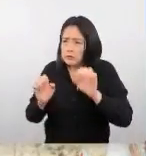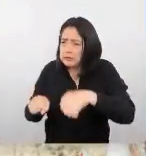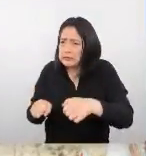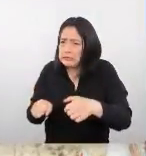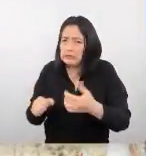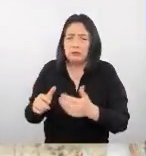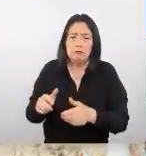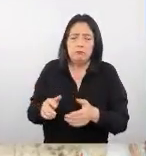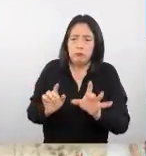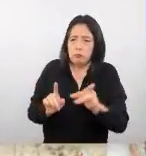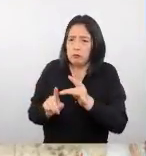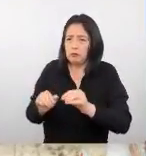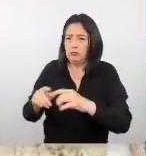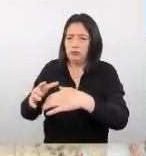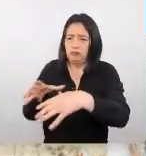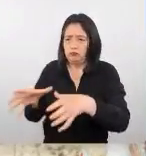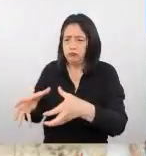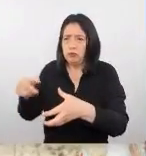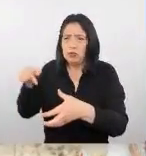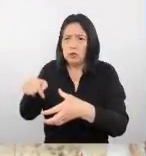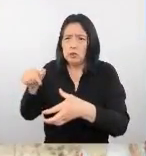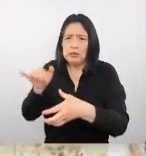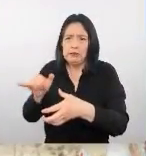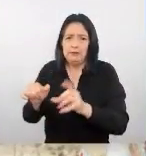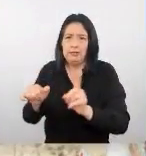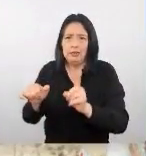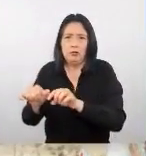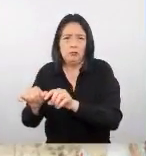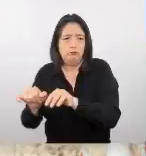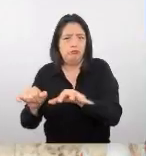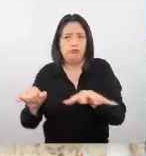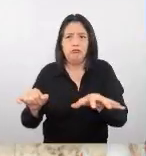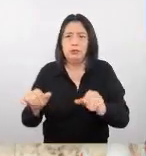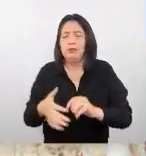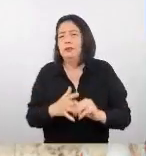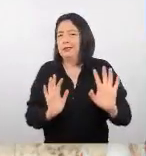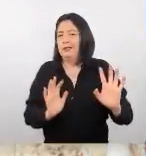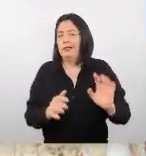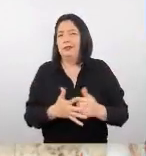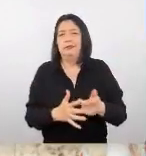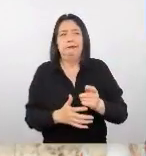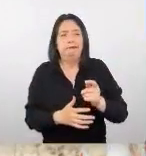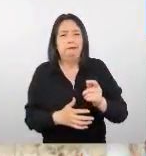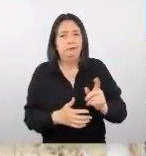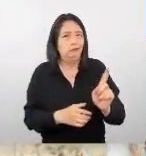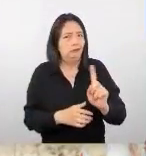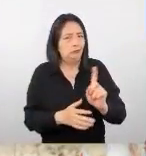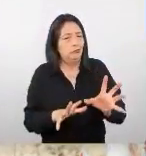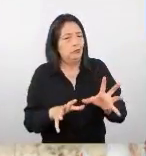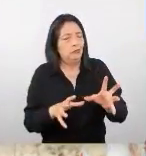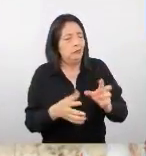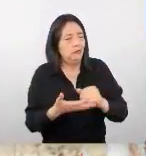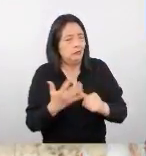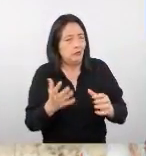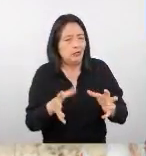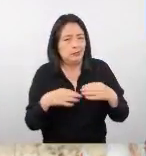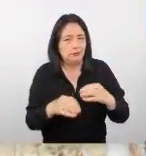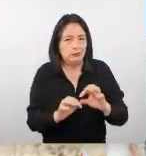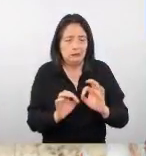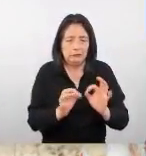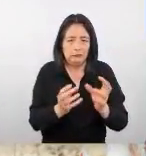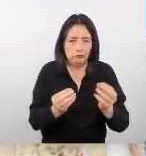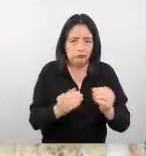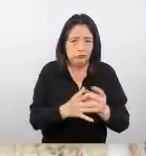evitar que se propague. Si hay una tolerancia cero o una política de tolerancia cero, que es como ellos lo han denominado